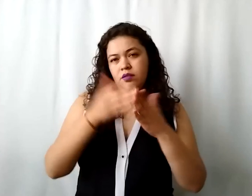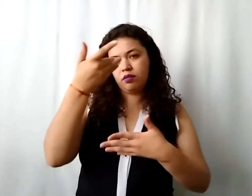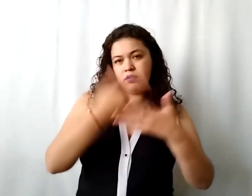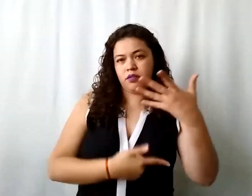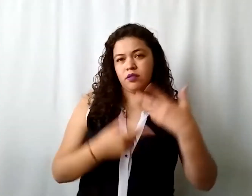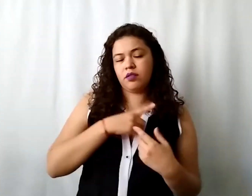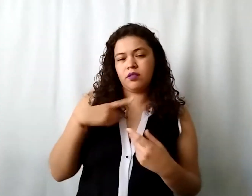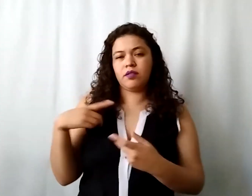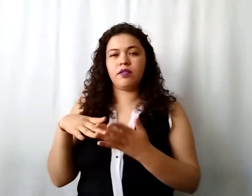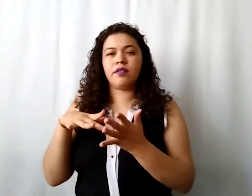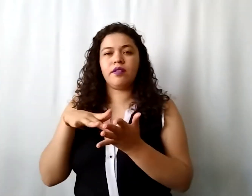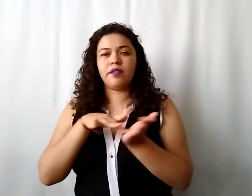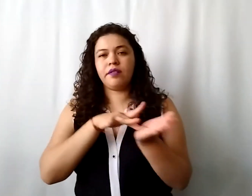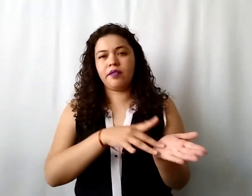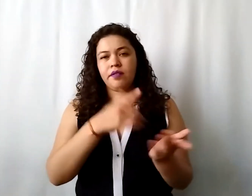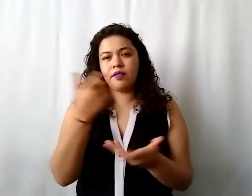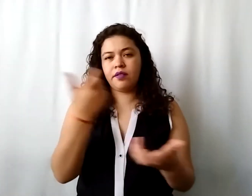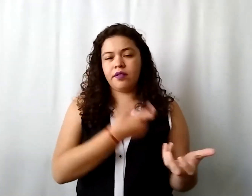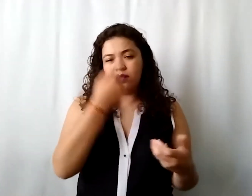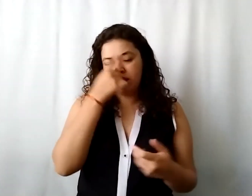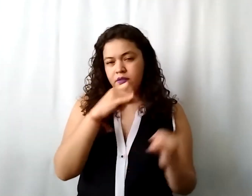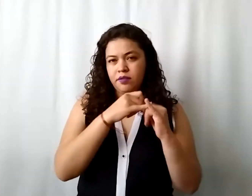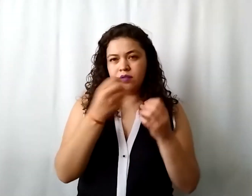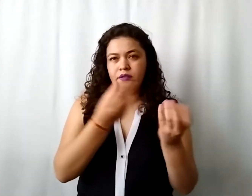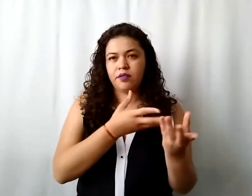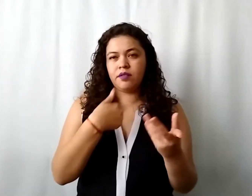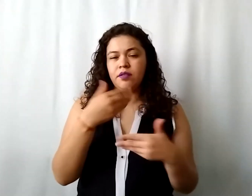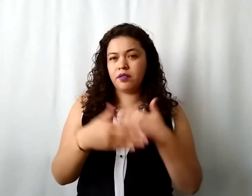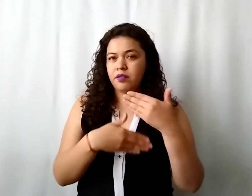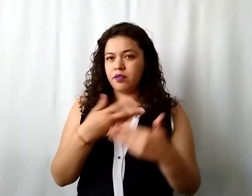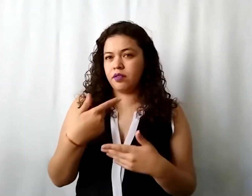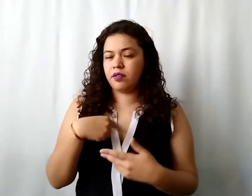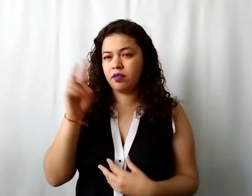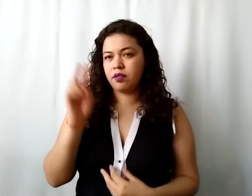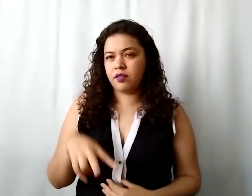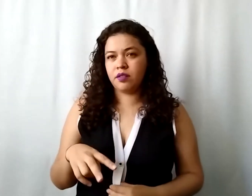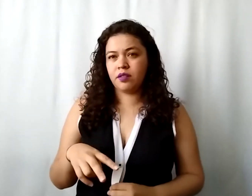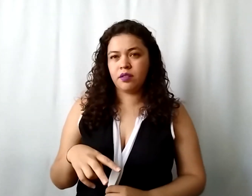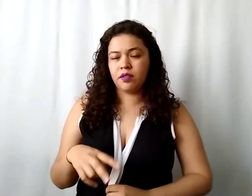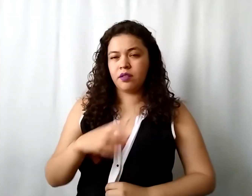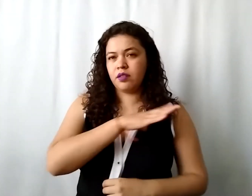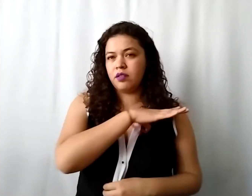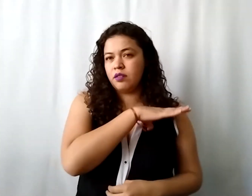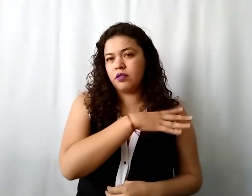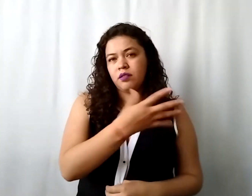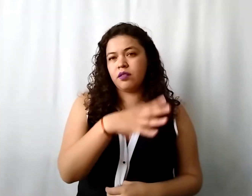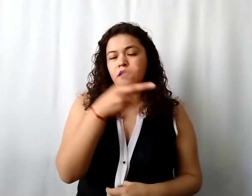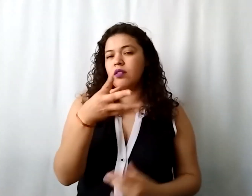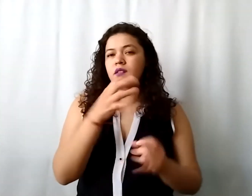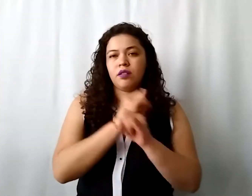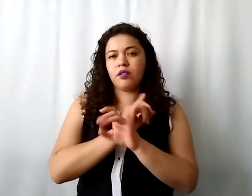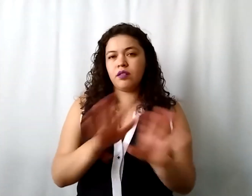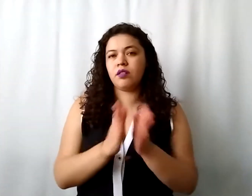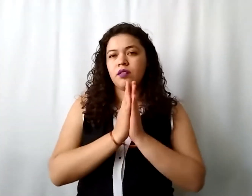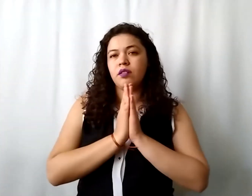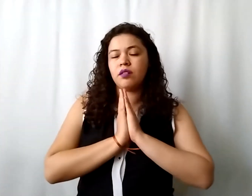apoyos económicos e instituciones pero no me quiero adelantar la verdad es que de manera general te daría esa información necesito